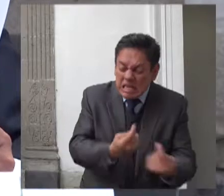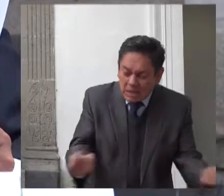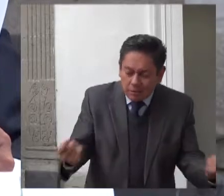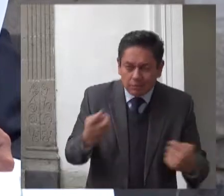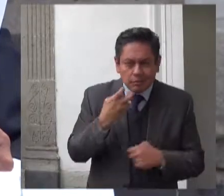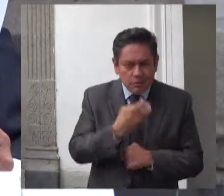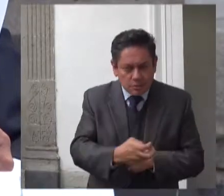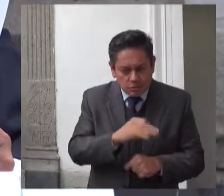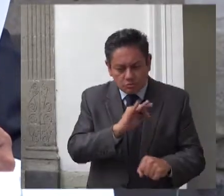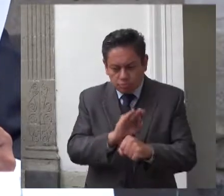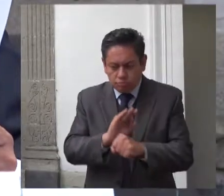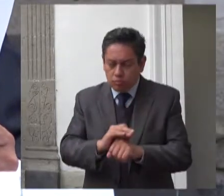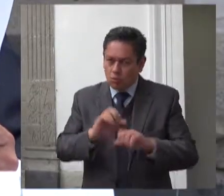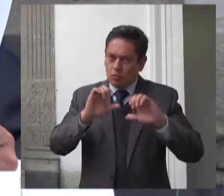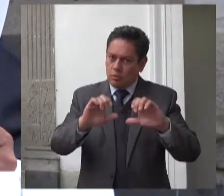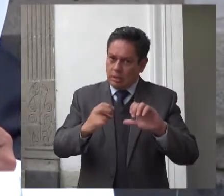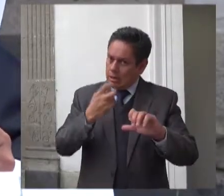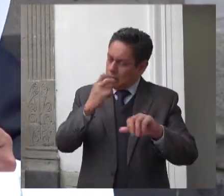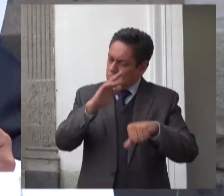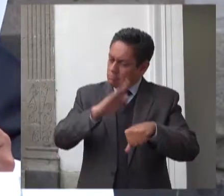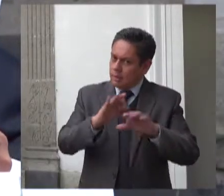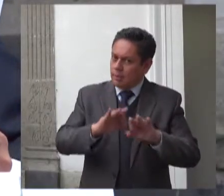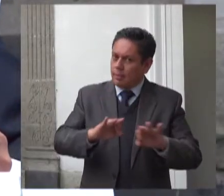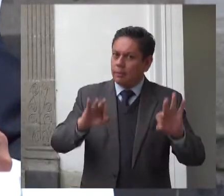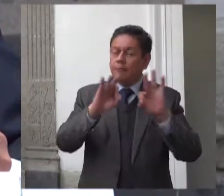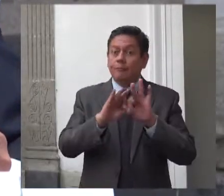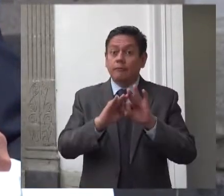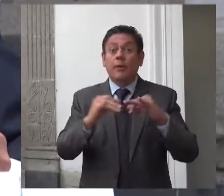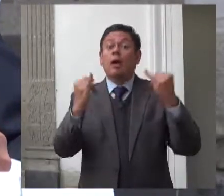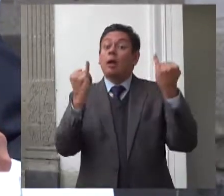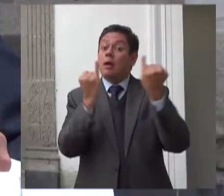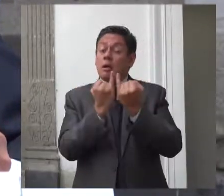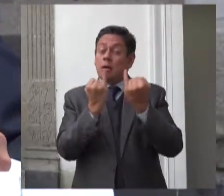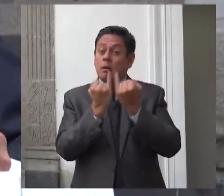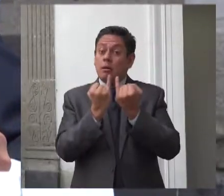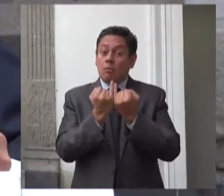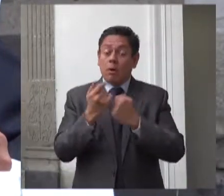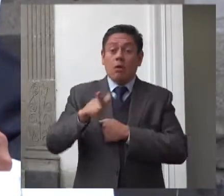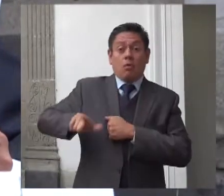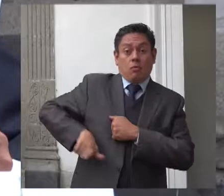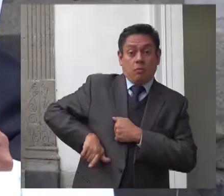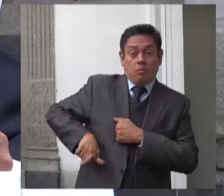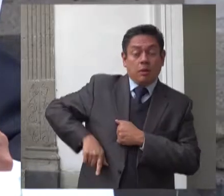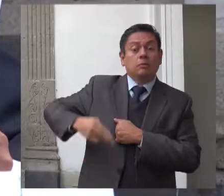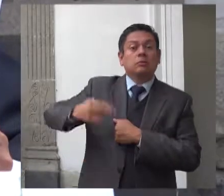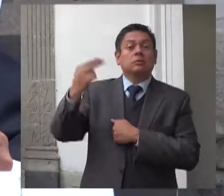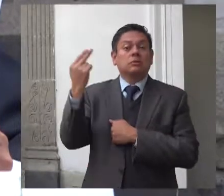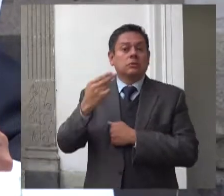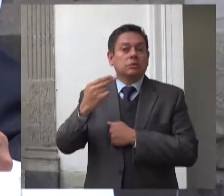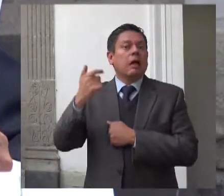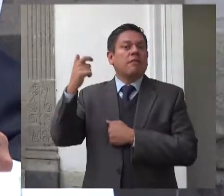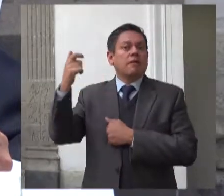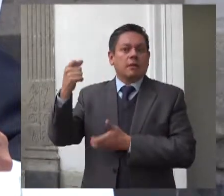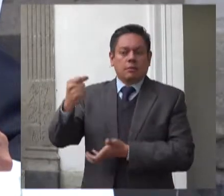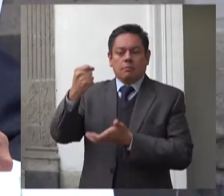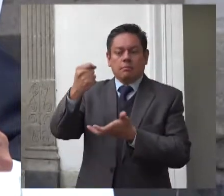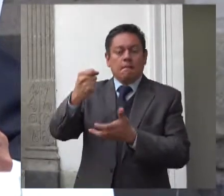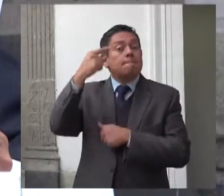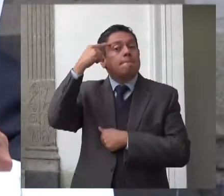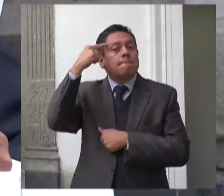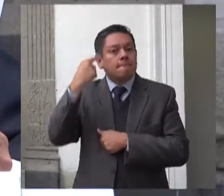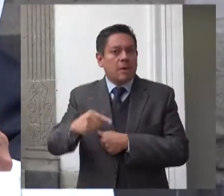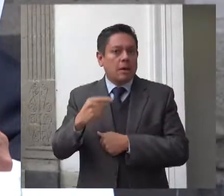inmediata las acciones para que se transfieran los recursos correspondientes a los meses de enero y febrero